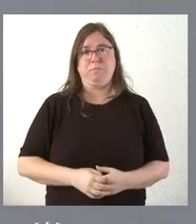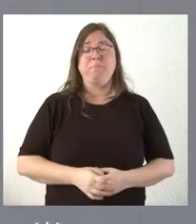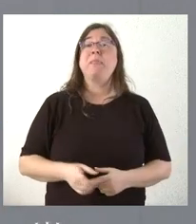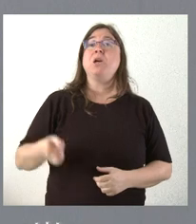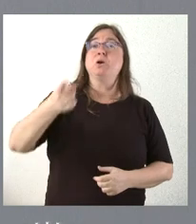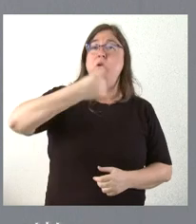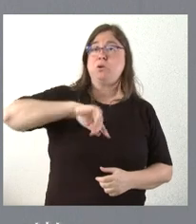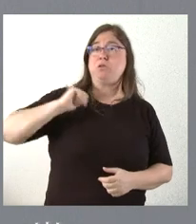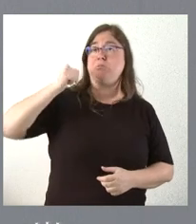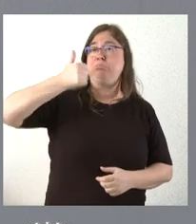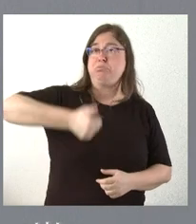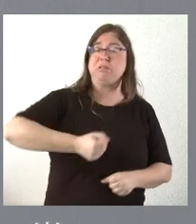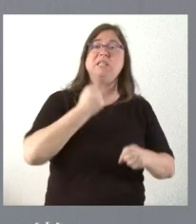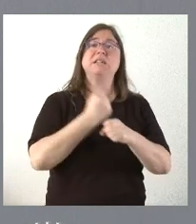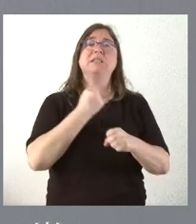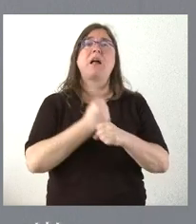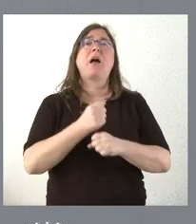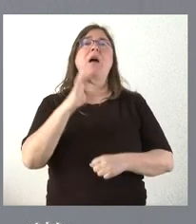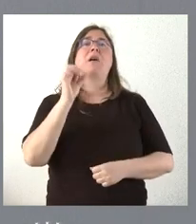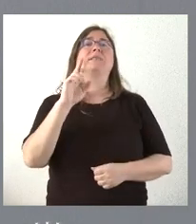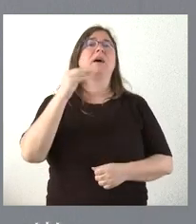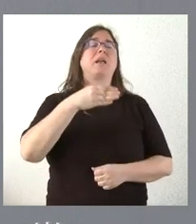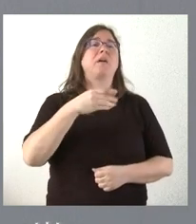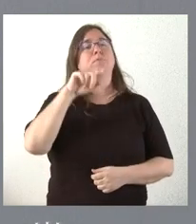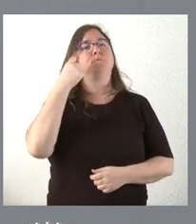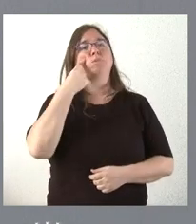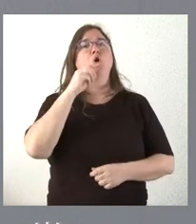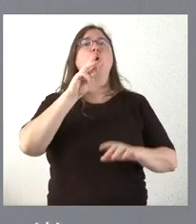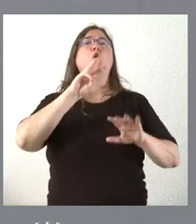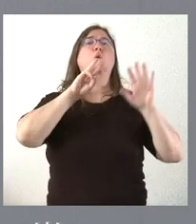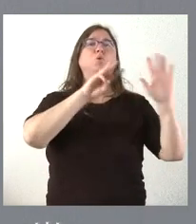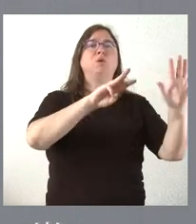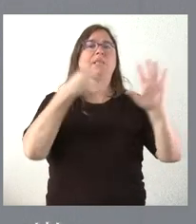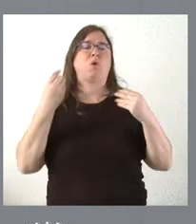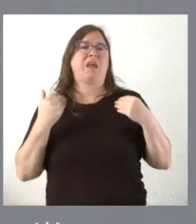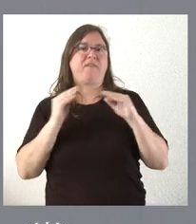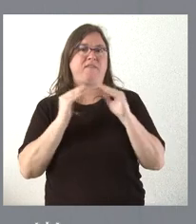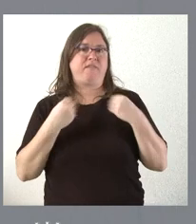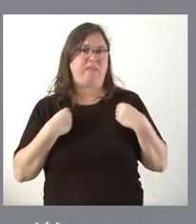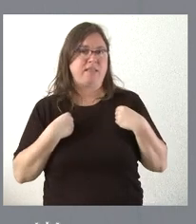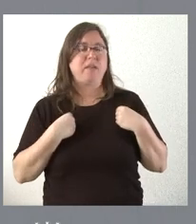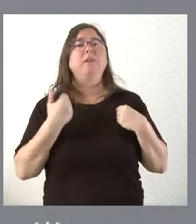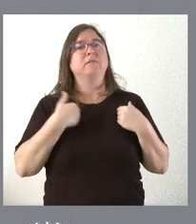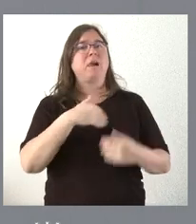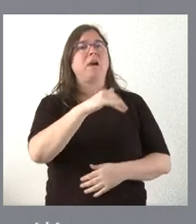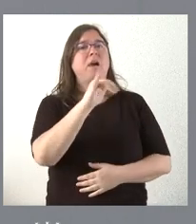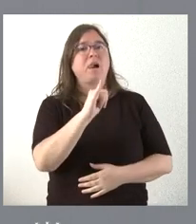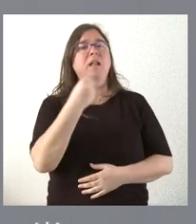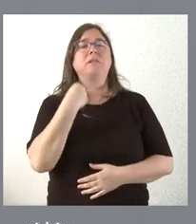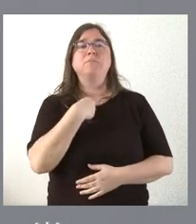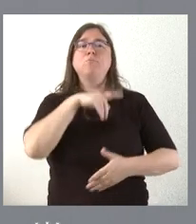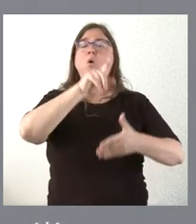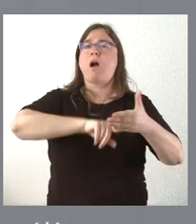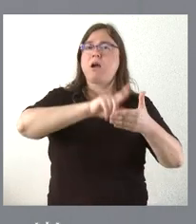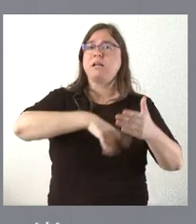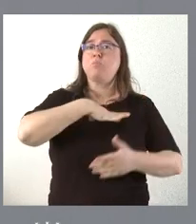con SAREF en torno a la identificación de 81 viviendas de las que ellos tienen, que sí tendrían esta capacidad para ser alquiladas.